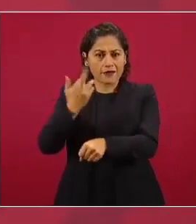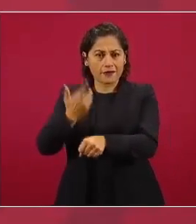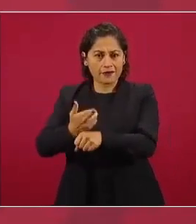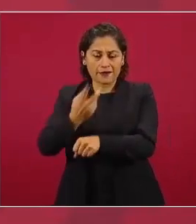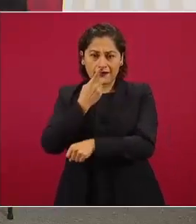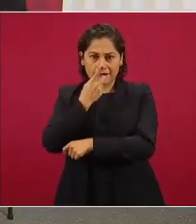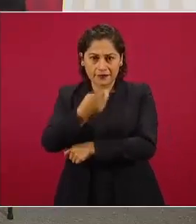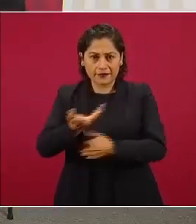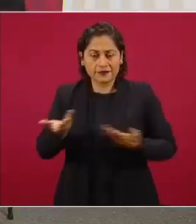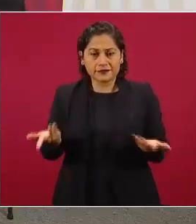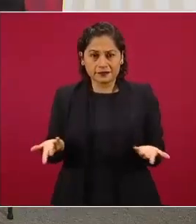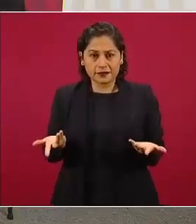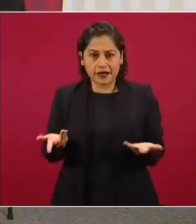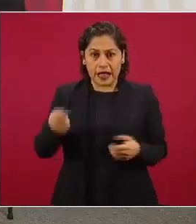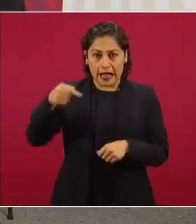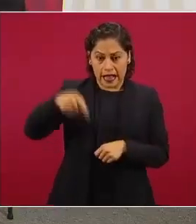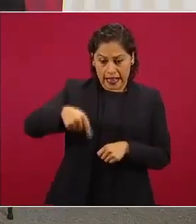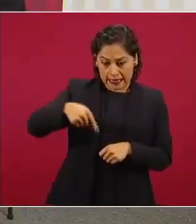Unidos en cualquier país